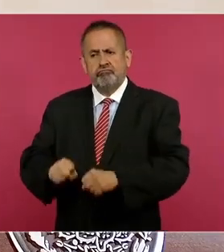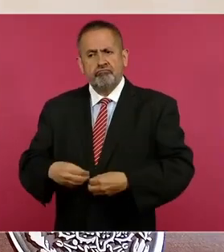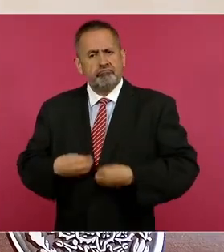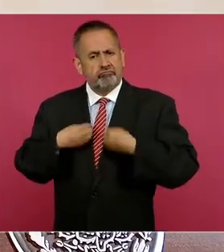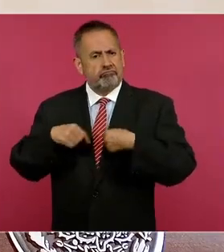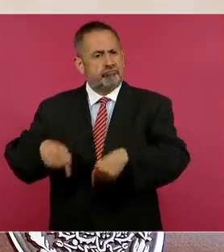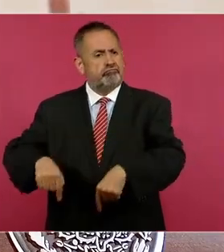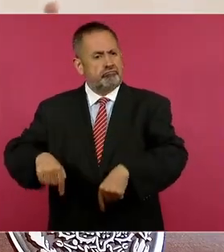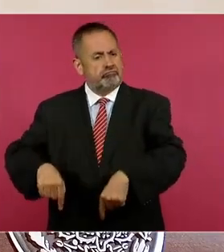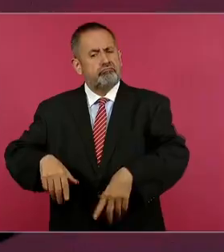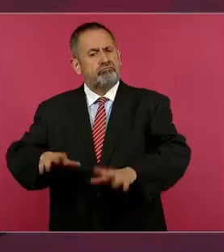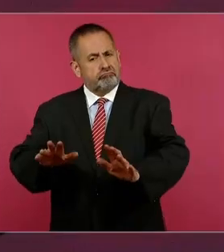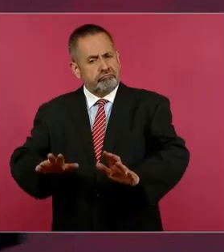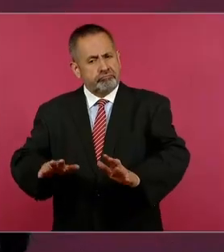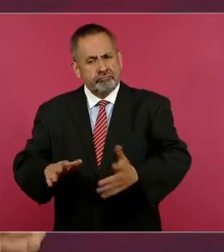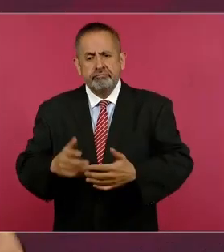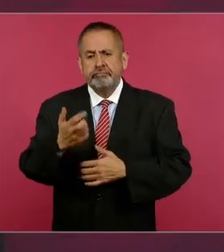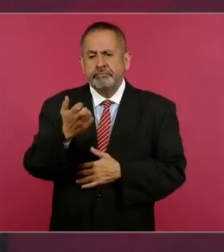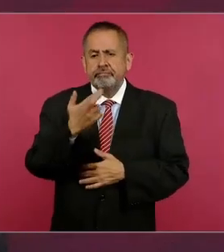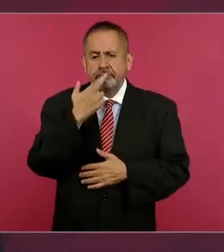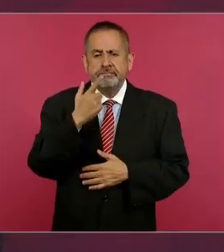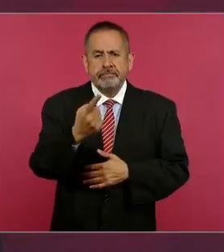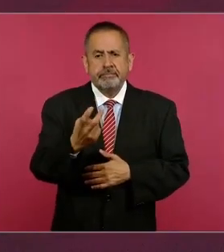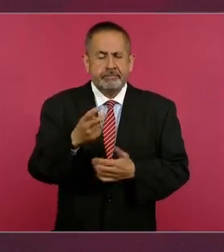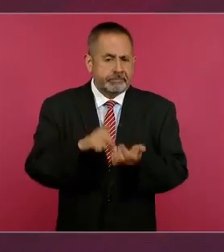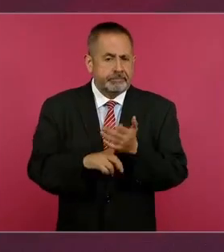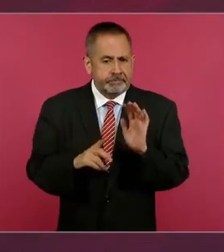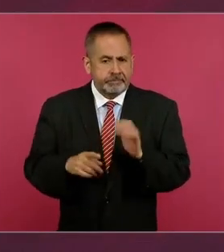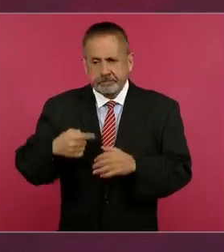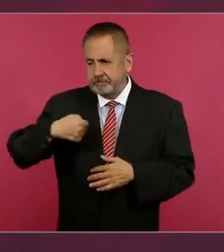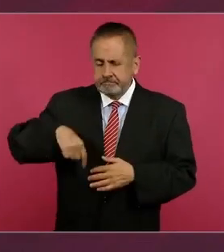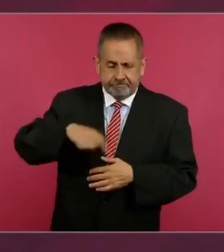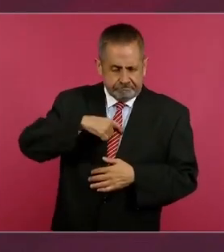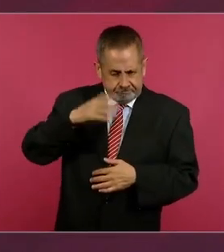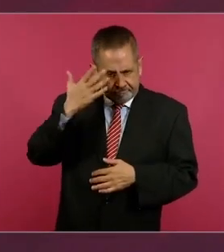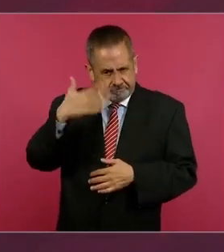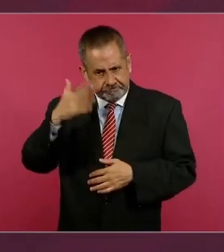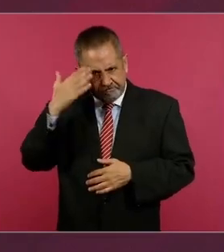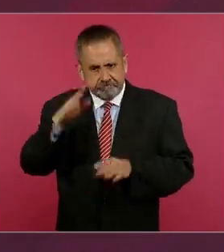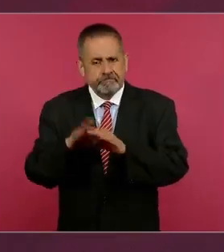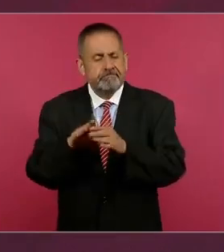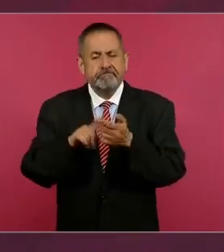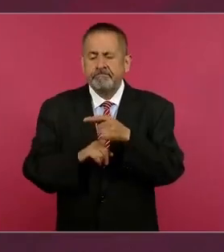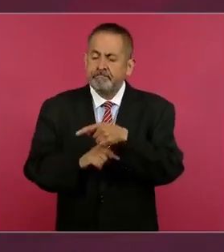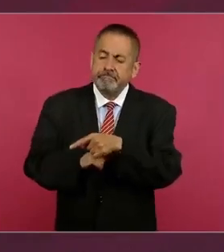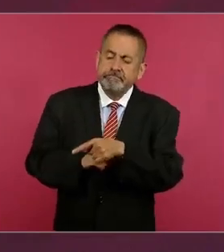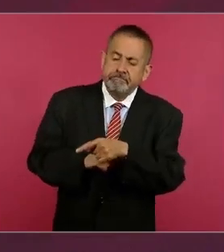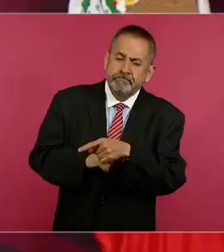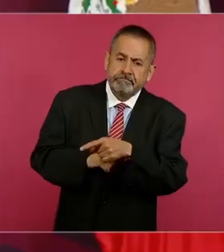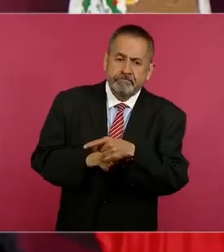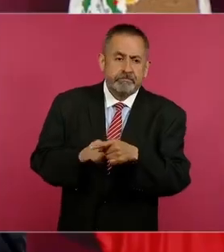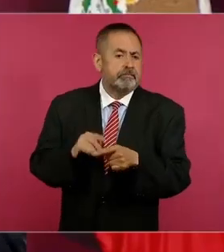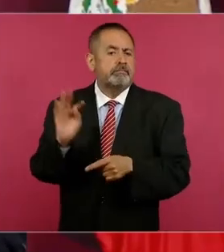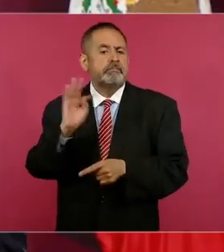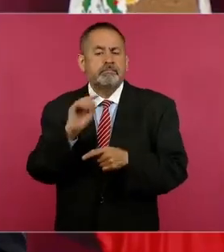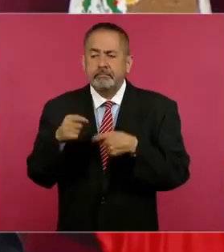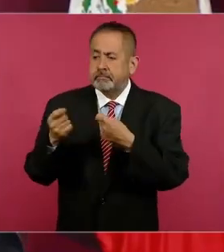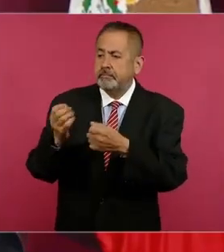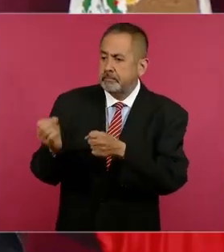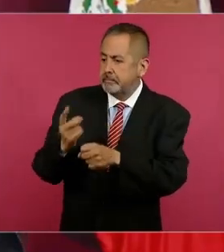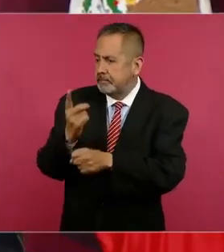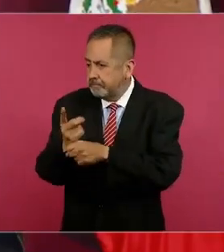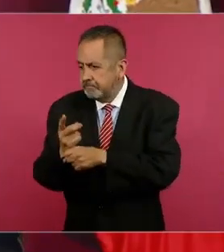Y nosotros ya hemos probado que si hay opciones, hay oportunidades,